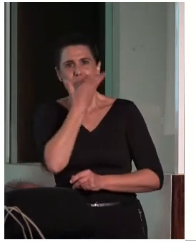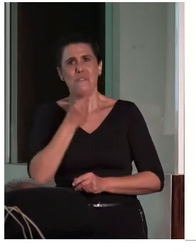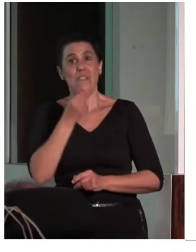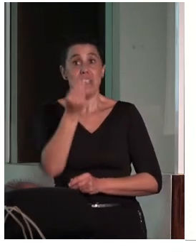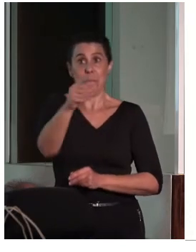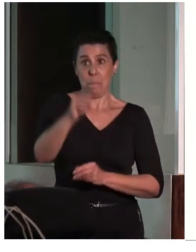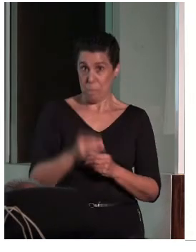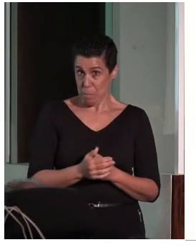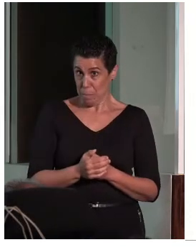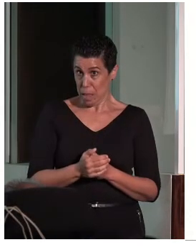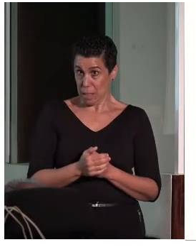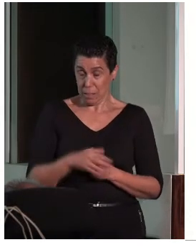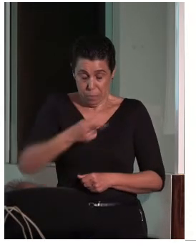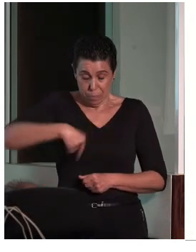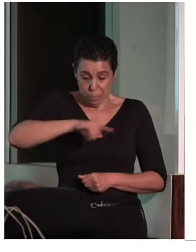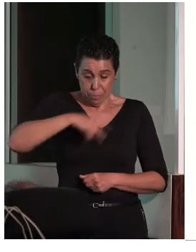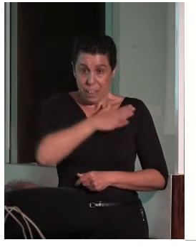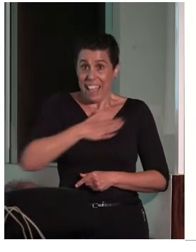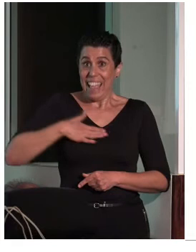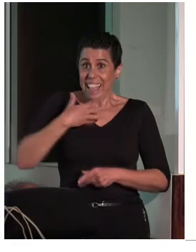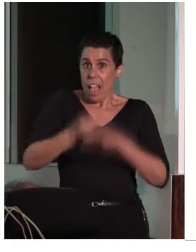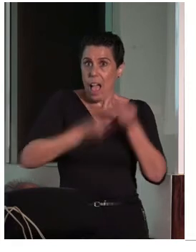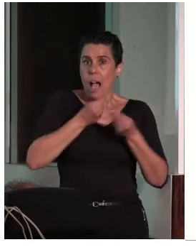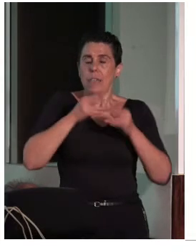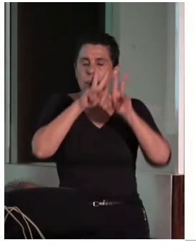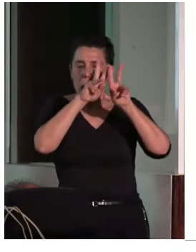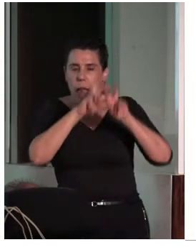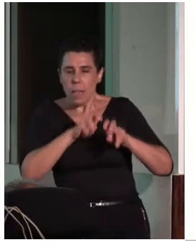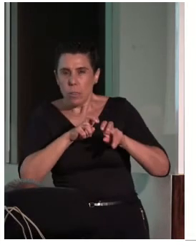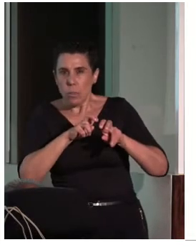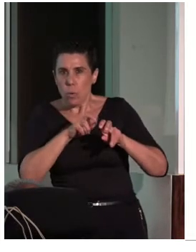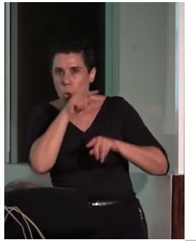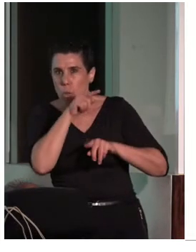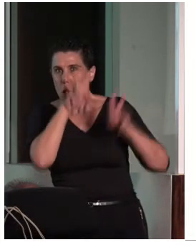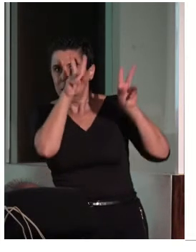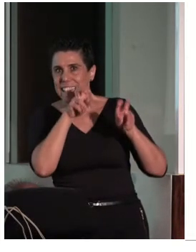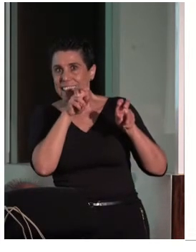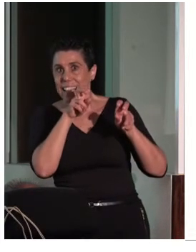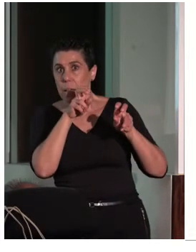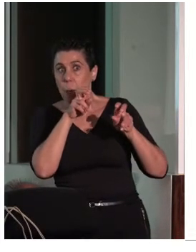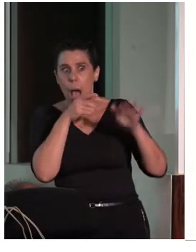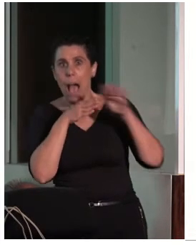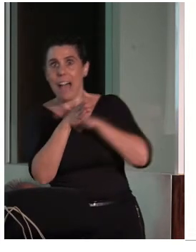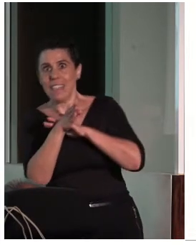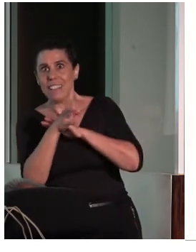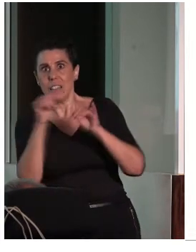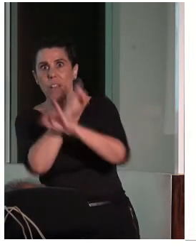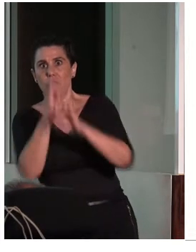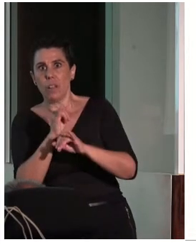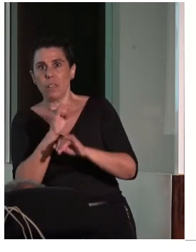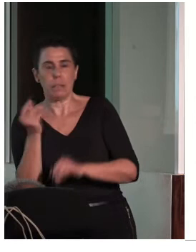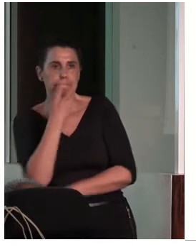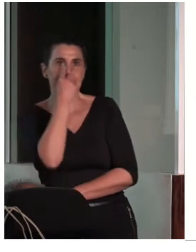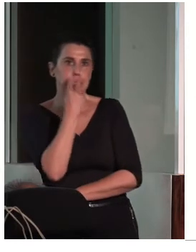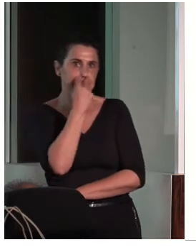Nosotros quisimos hacer un estudio sobre felicidad y accesibilidad, lo que pasa es no teníamos dinero para hacerlo. No lo iba a hacer la